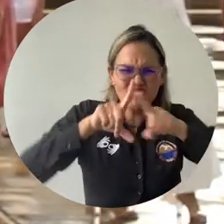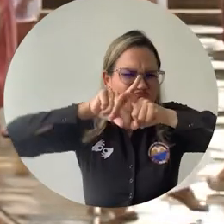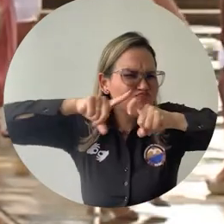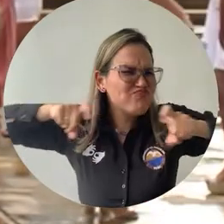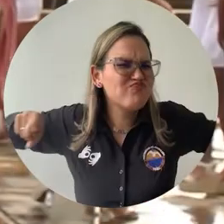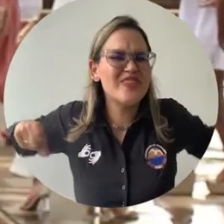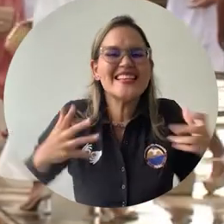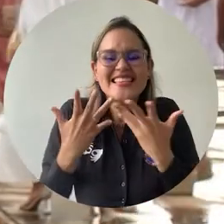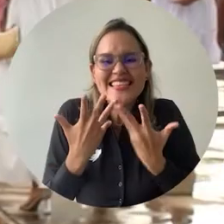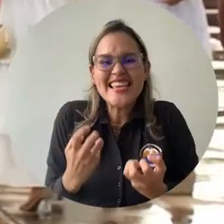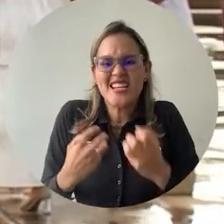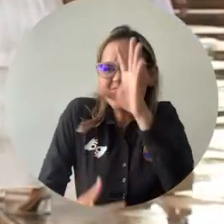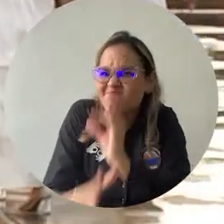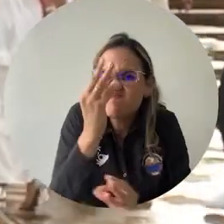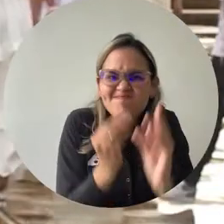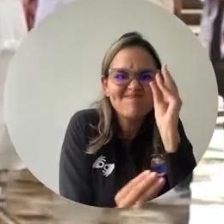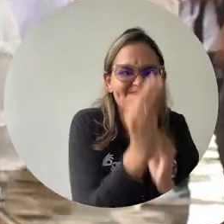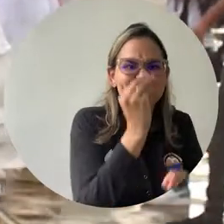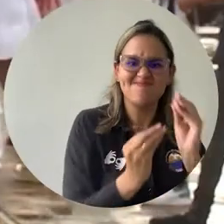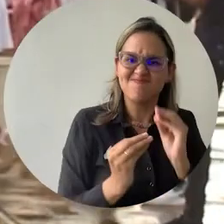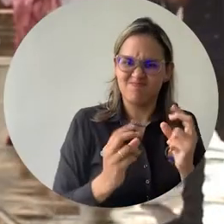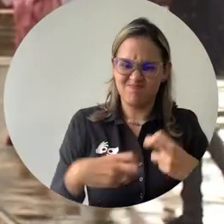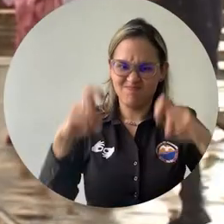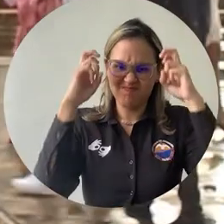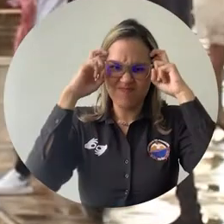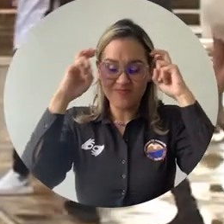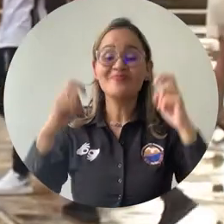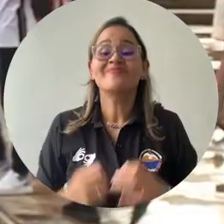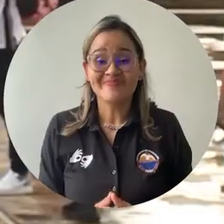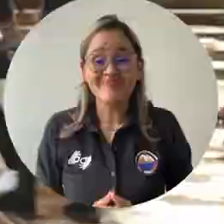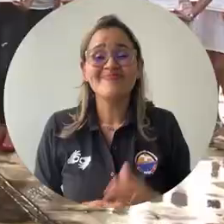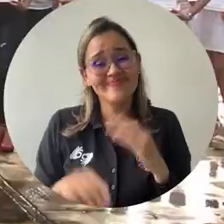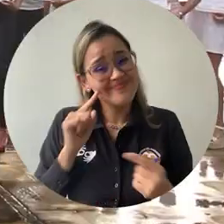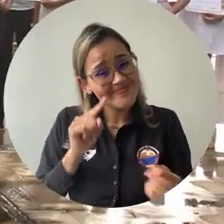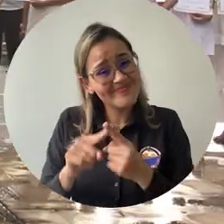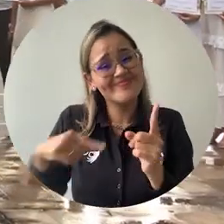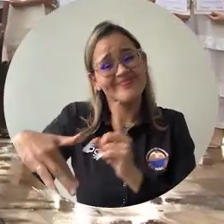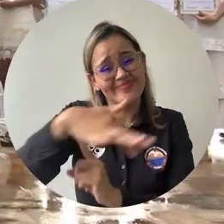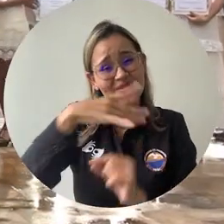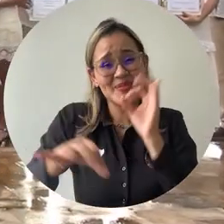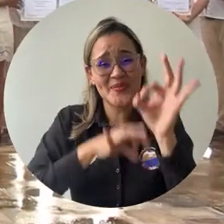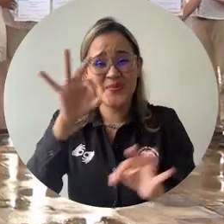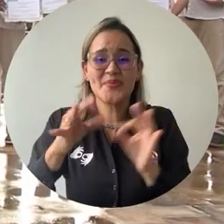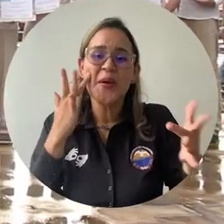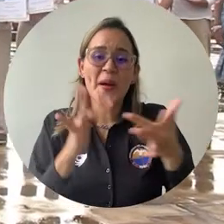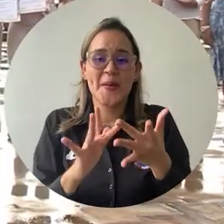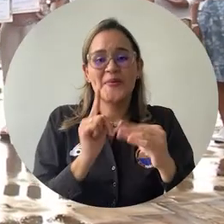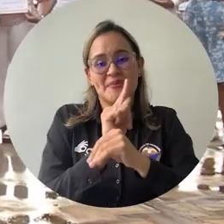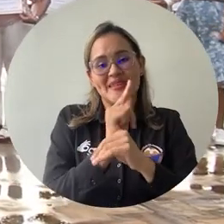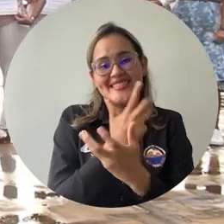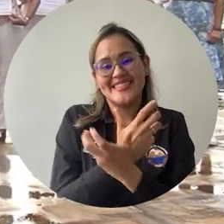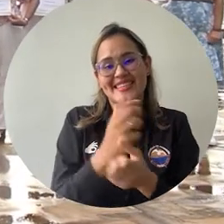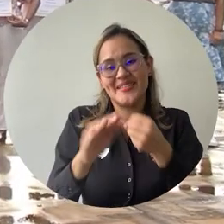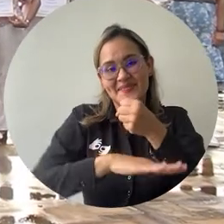es el fin de promover el tema de conservación a partir de la Facultad de Ciencias Básicas.